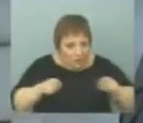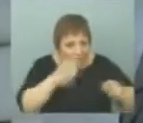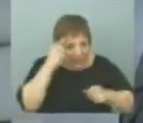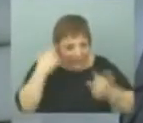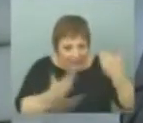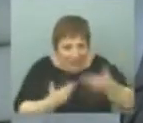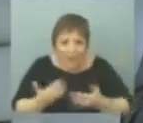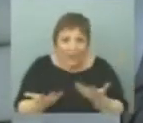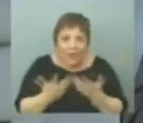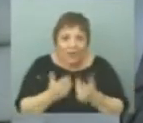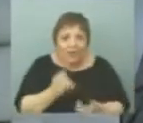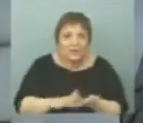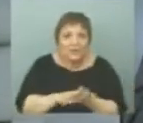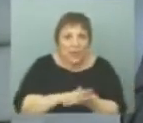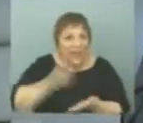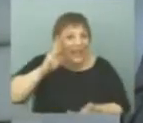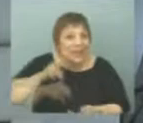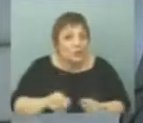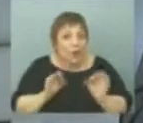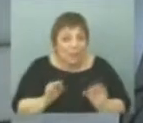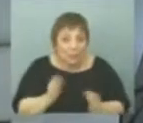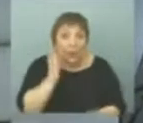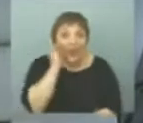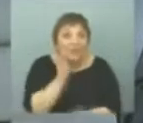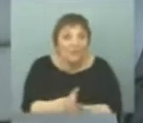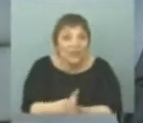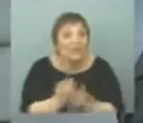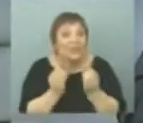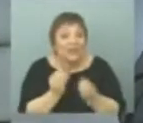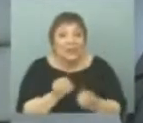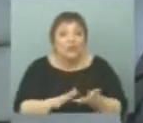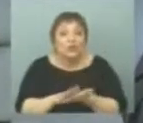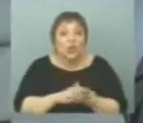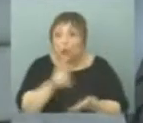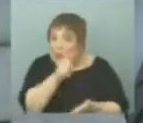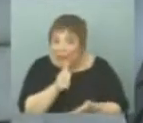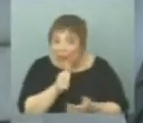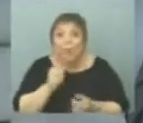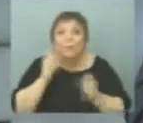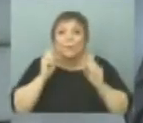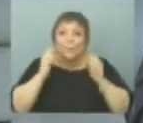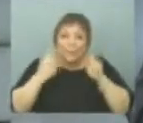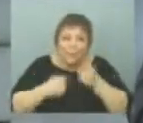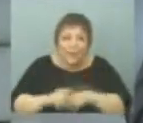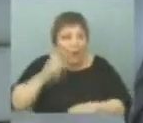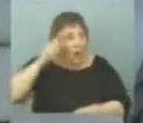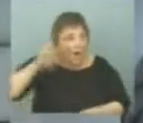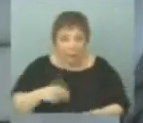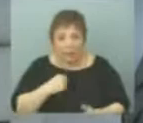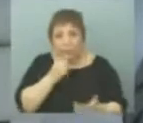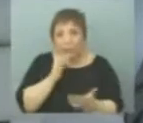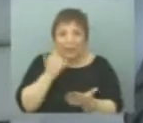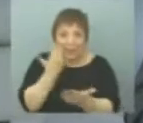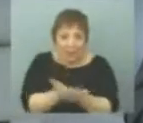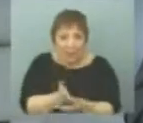resolver de manera racional. Porque lo que hay que al final de todo esto es resolvamos de manera racional. Por ejemplo, nuestra propuesta sobre el